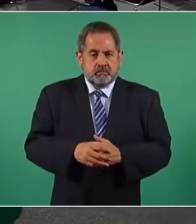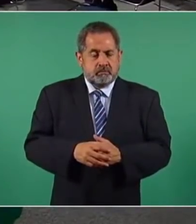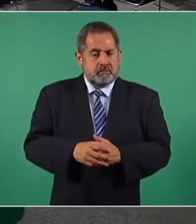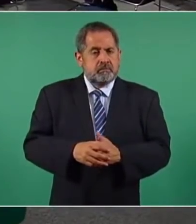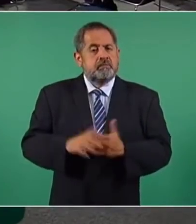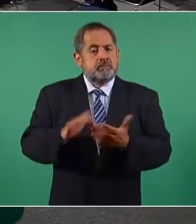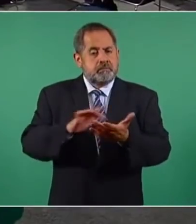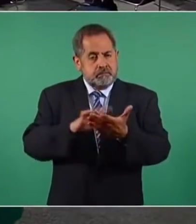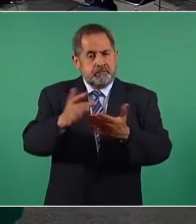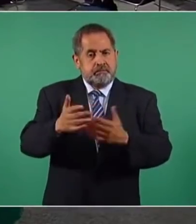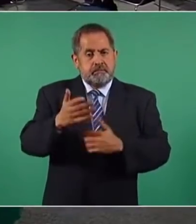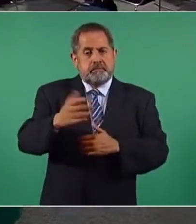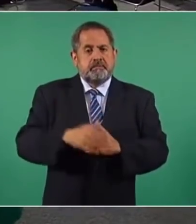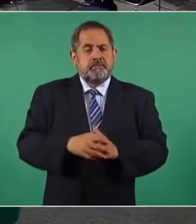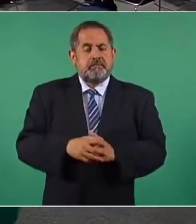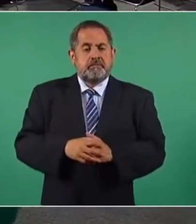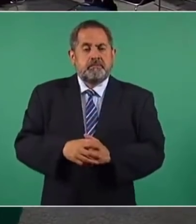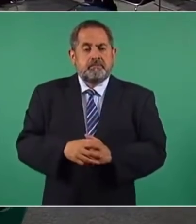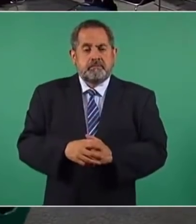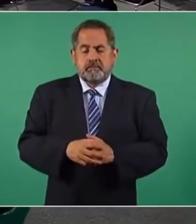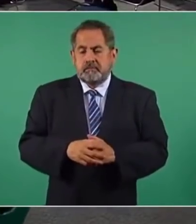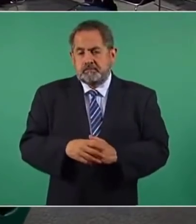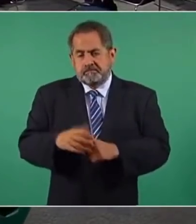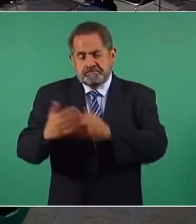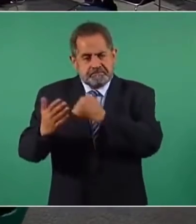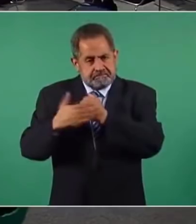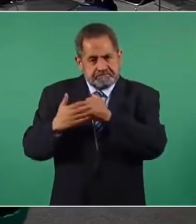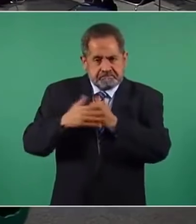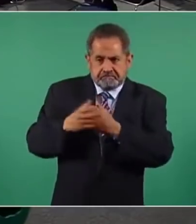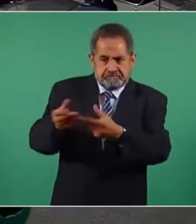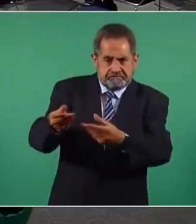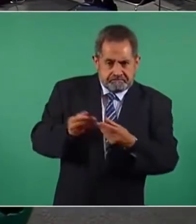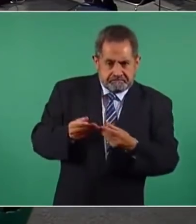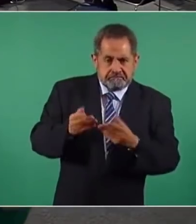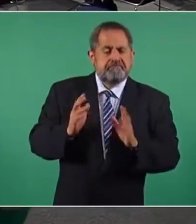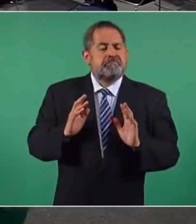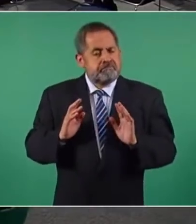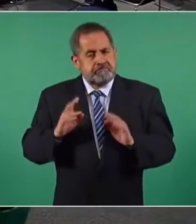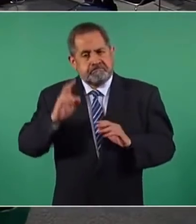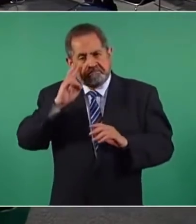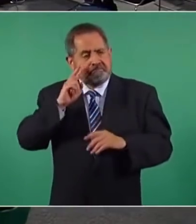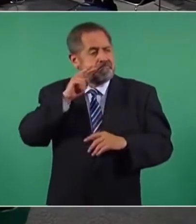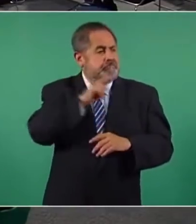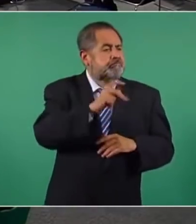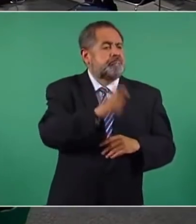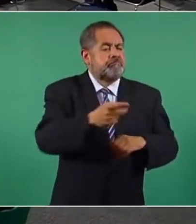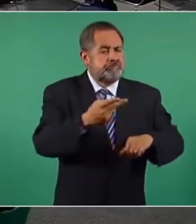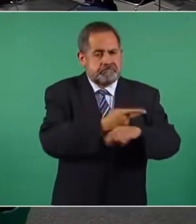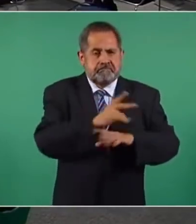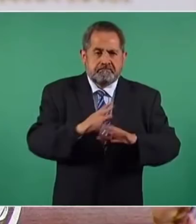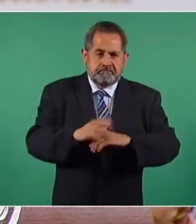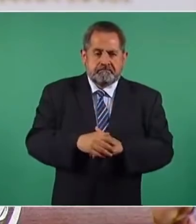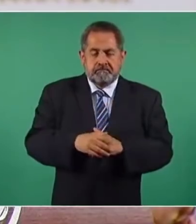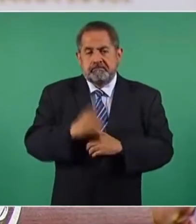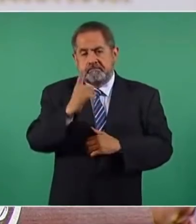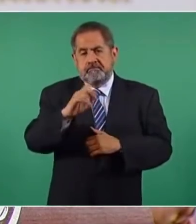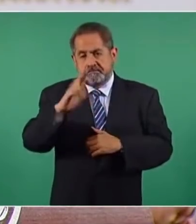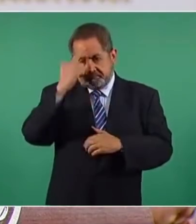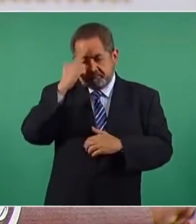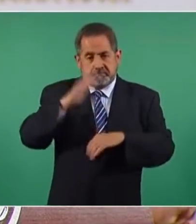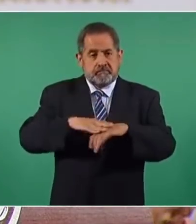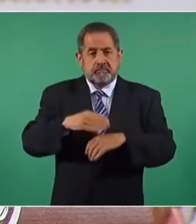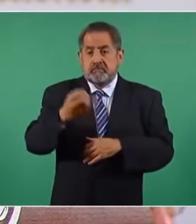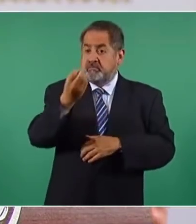observaciones porque nos permiten precisamente dar atención. Primera, recordarles que no es